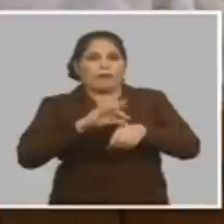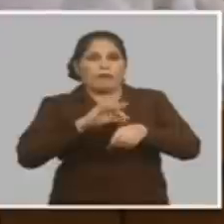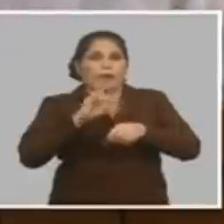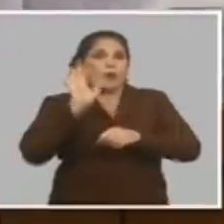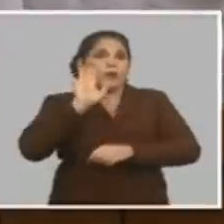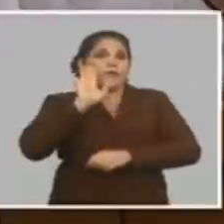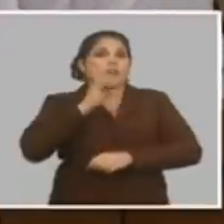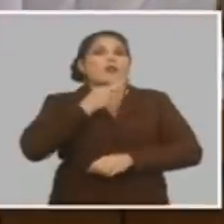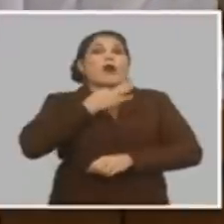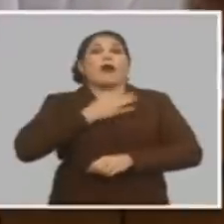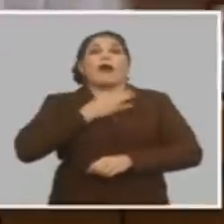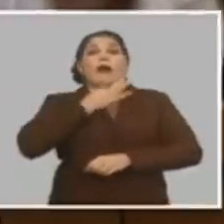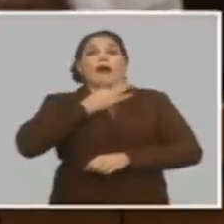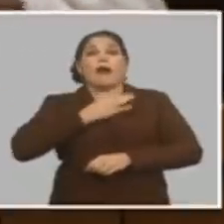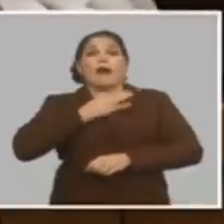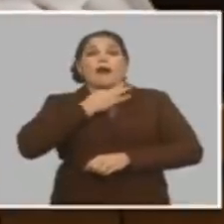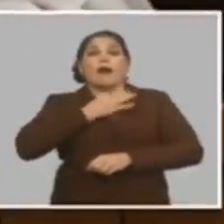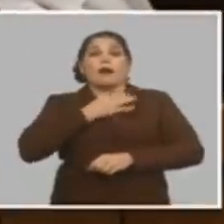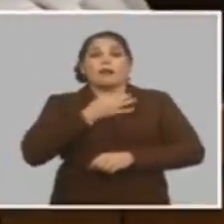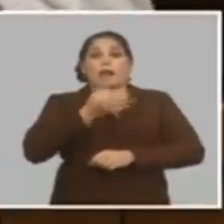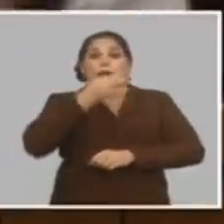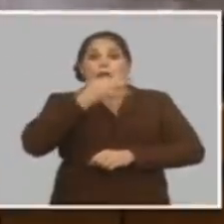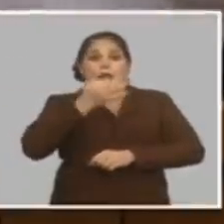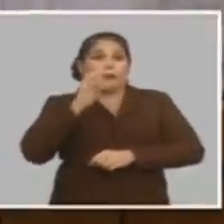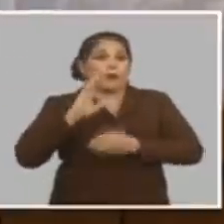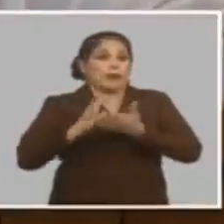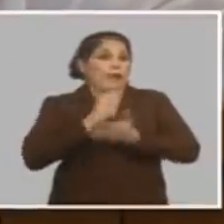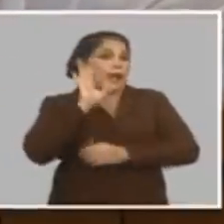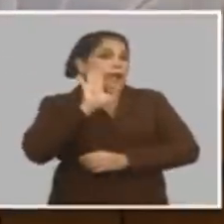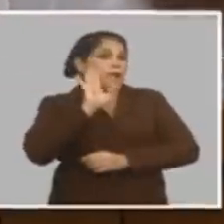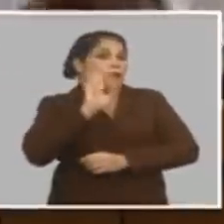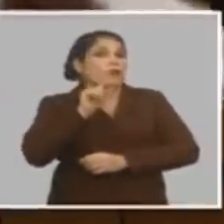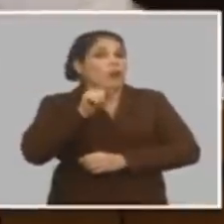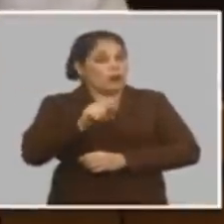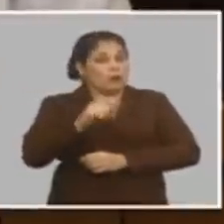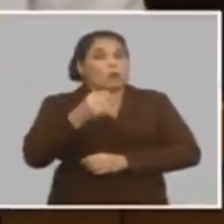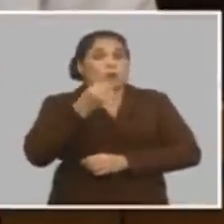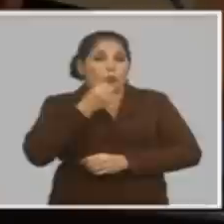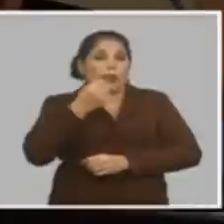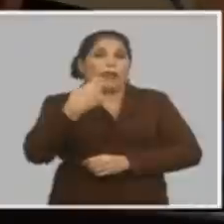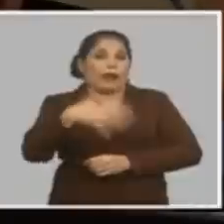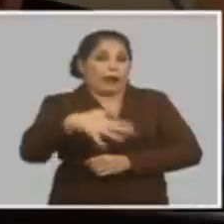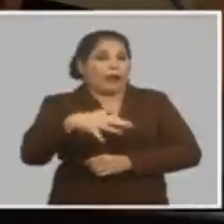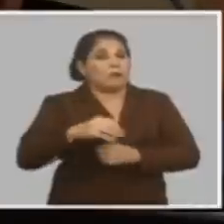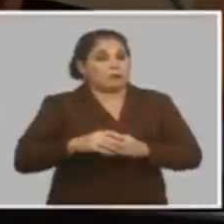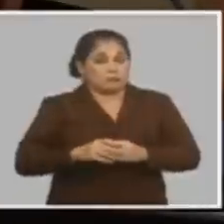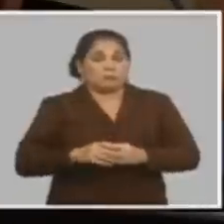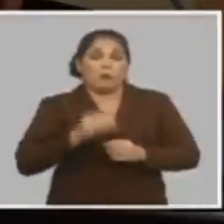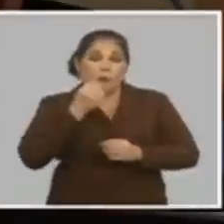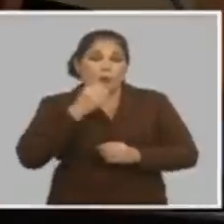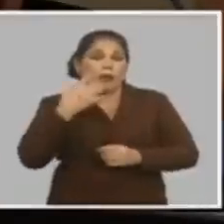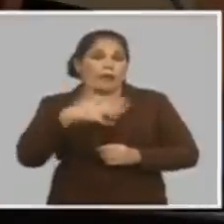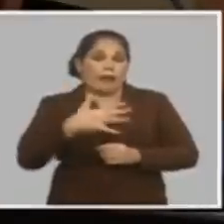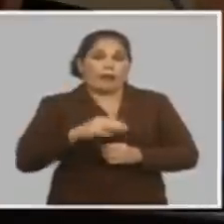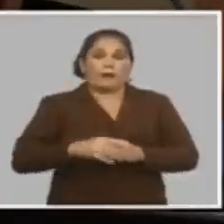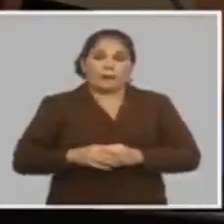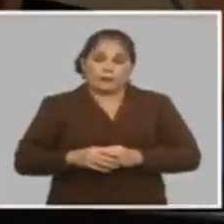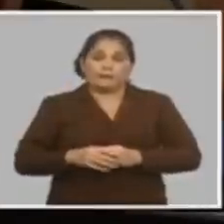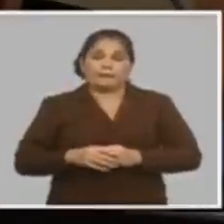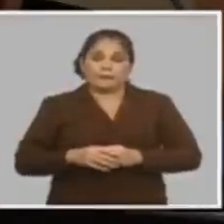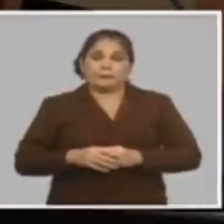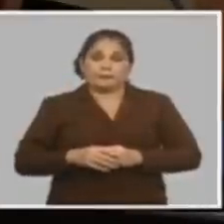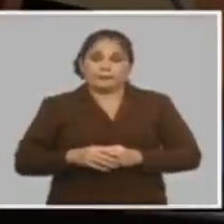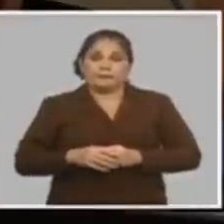infección en la garganta que es un antibiótico por poco periodo de tiempo y ese antibiótico si ya no tiene subsidio y va a costar más caro